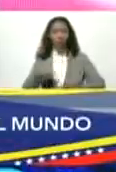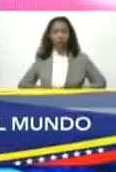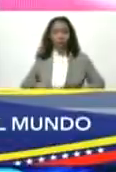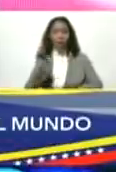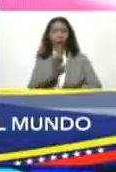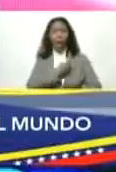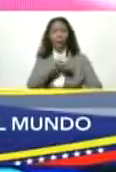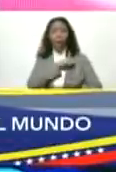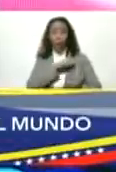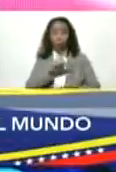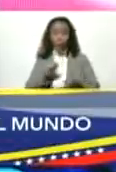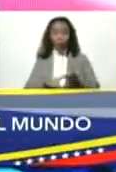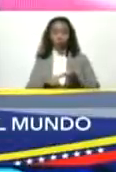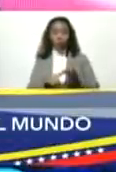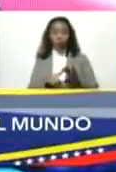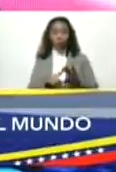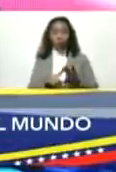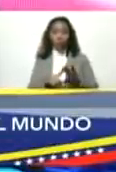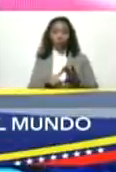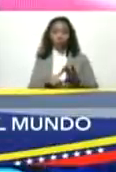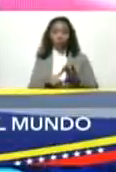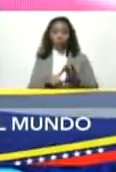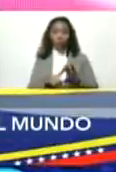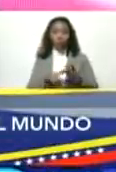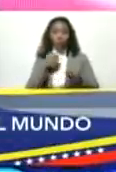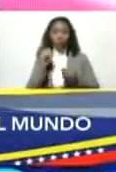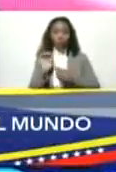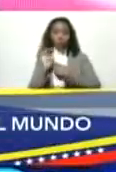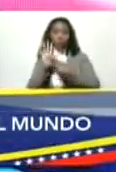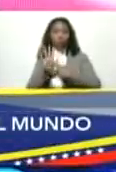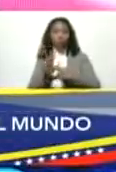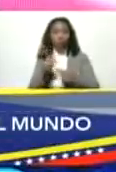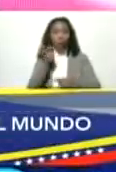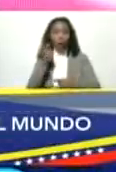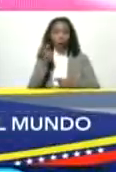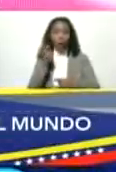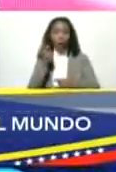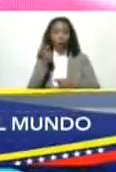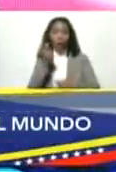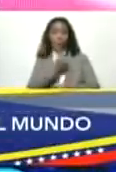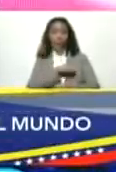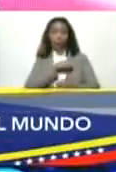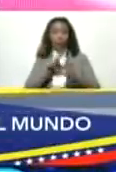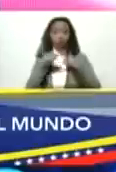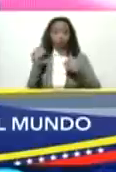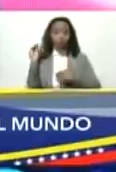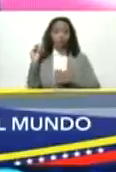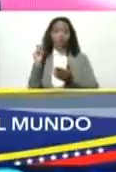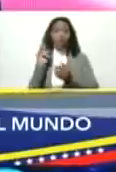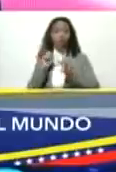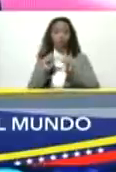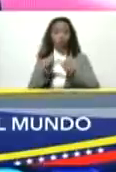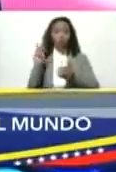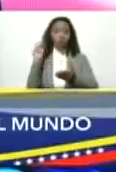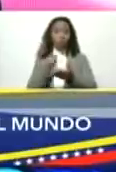españoles para tirar para el cielo como arroz españoles por todos lados y siguen llegando